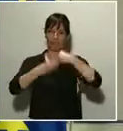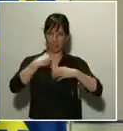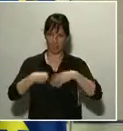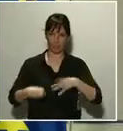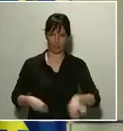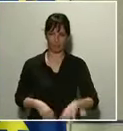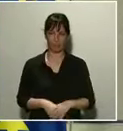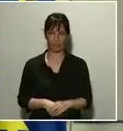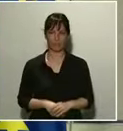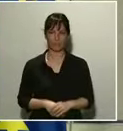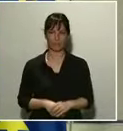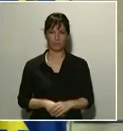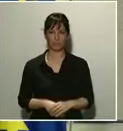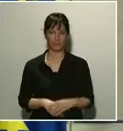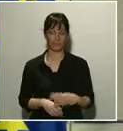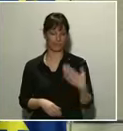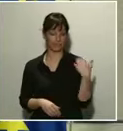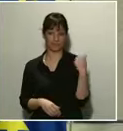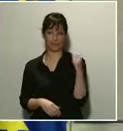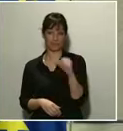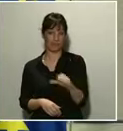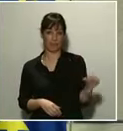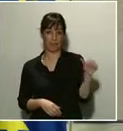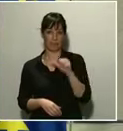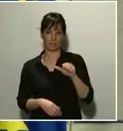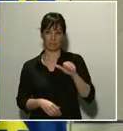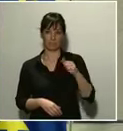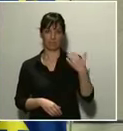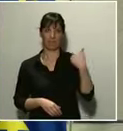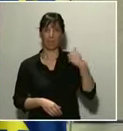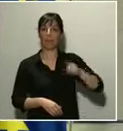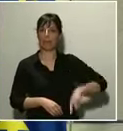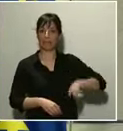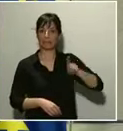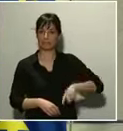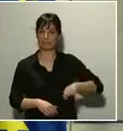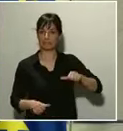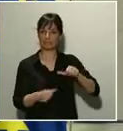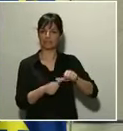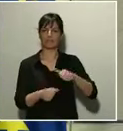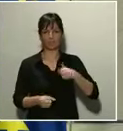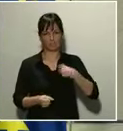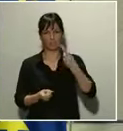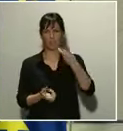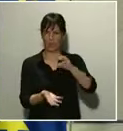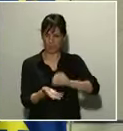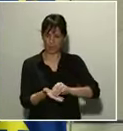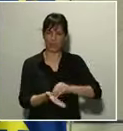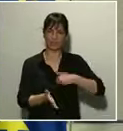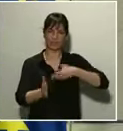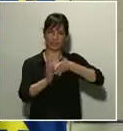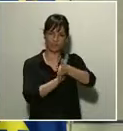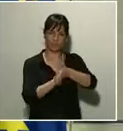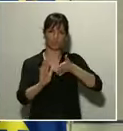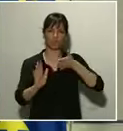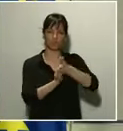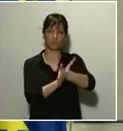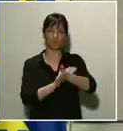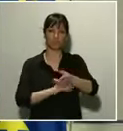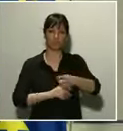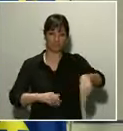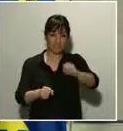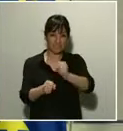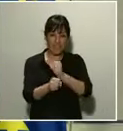últimas semanas, en los últimos meses, he explicado en reiteradas ocasiones lo importante que es su trabajo, el de